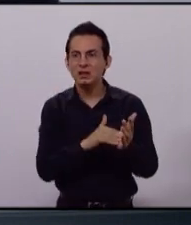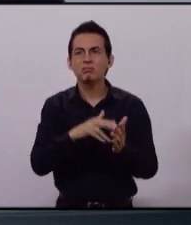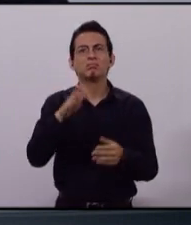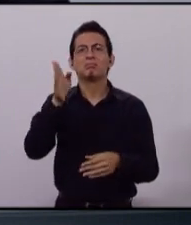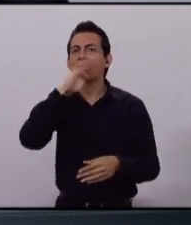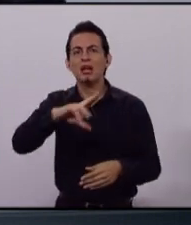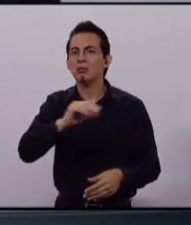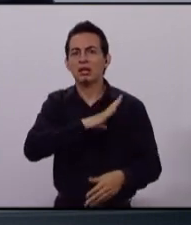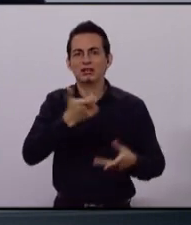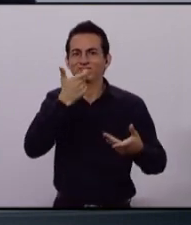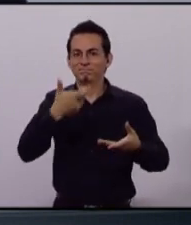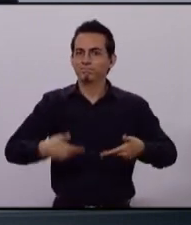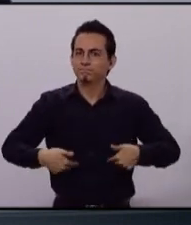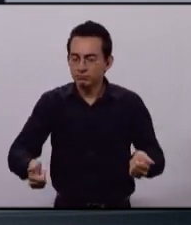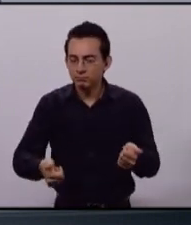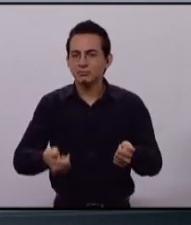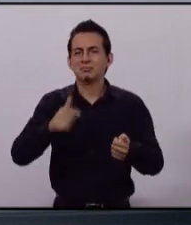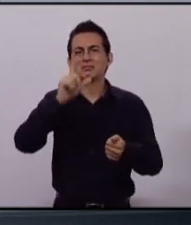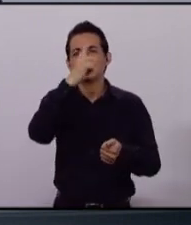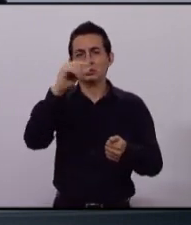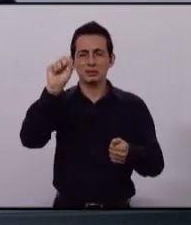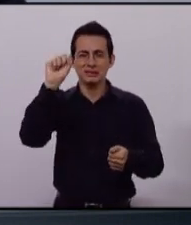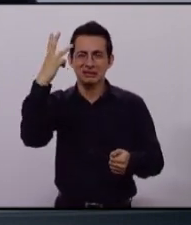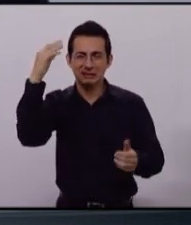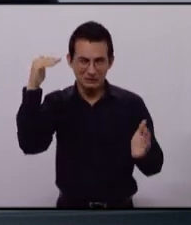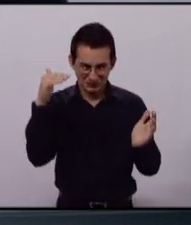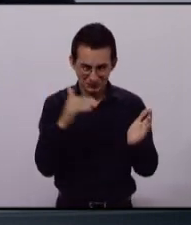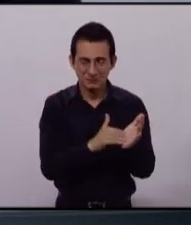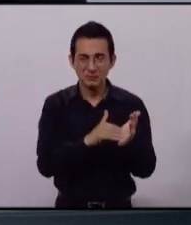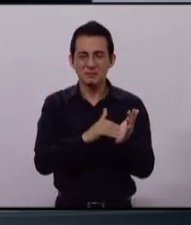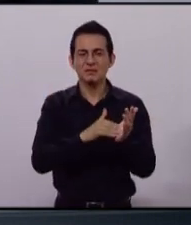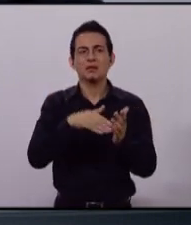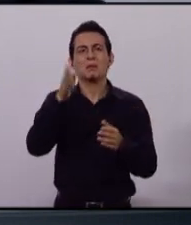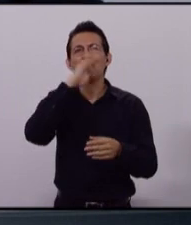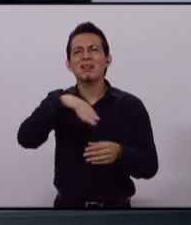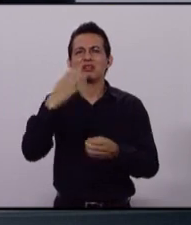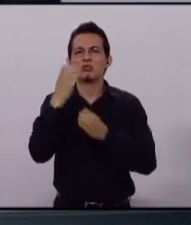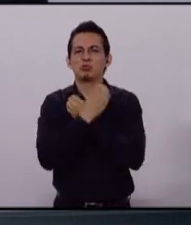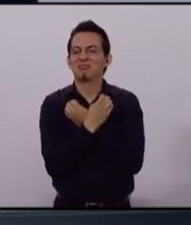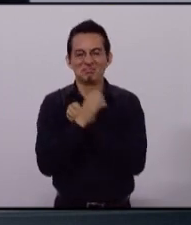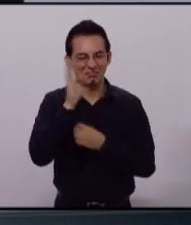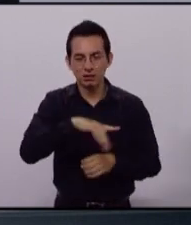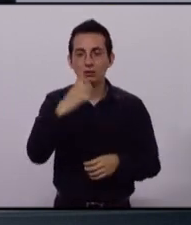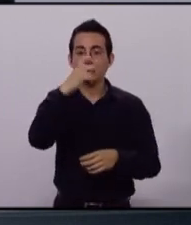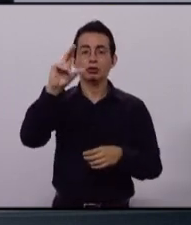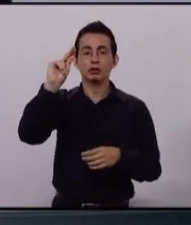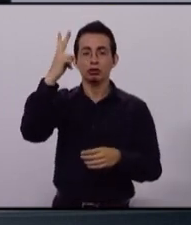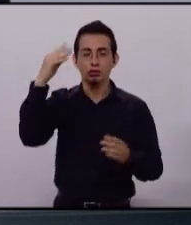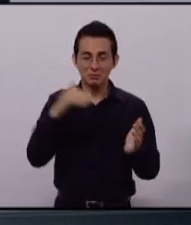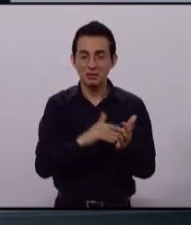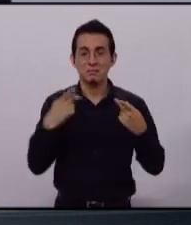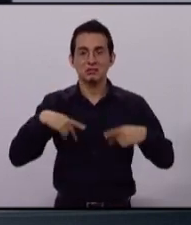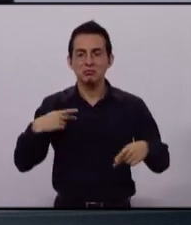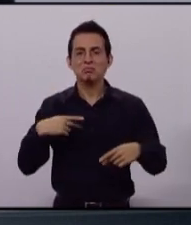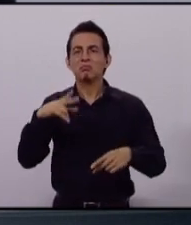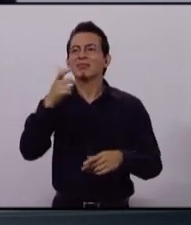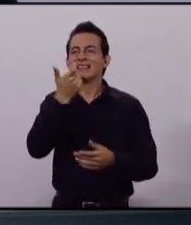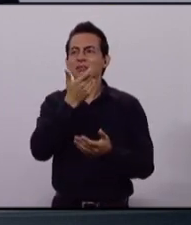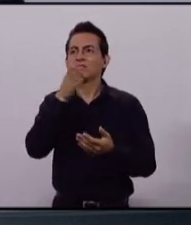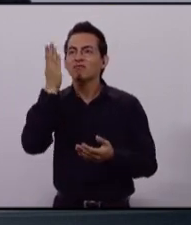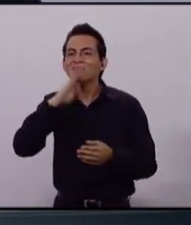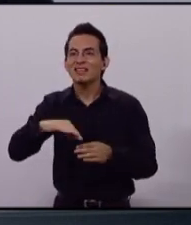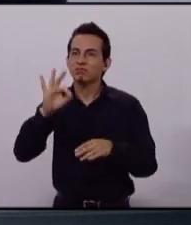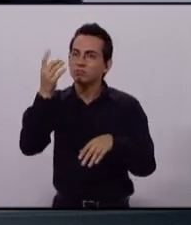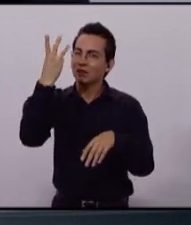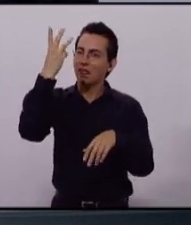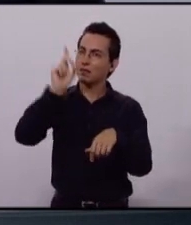millón tienen carencias sociales, 163 mil en rezago educativo, 182 mil personas no acceden al mínimo de alimentación